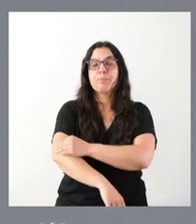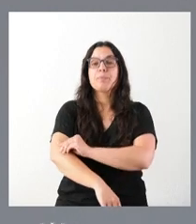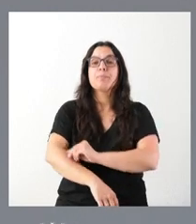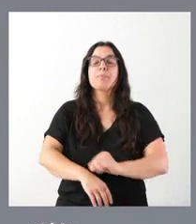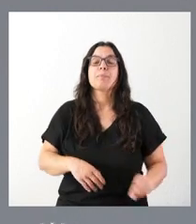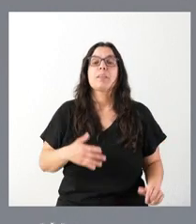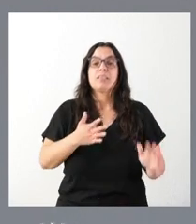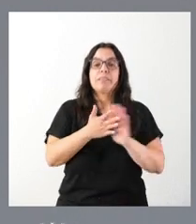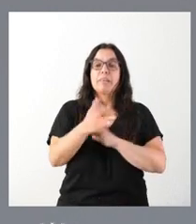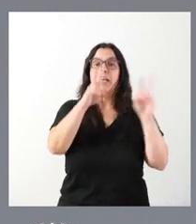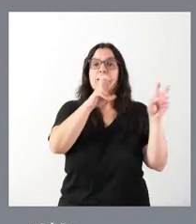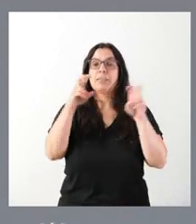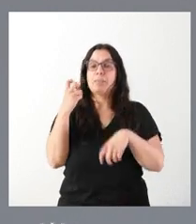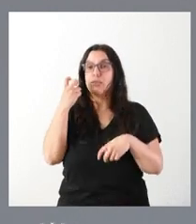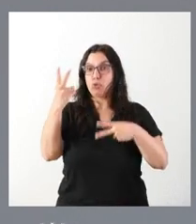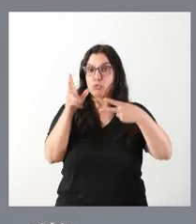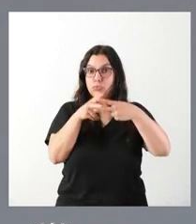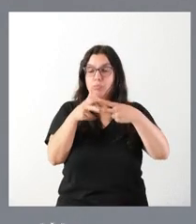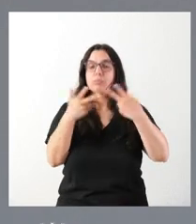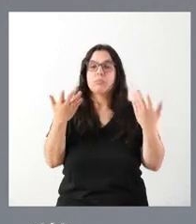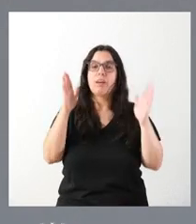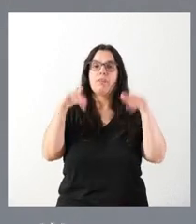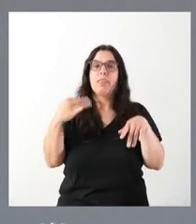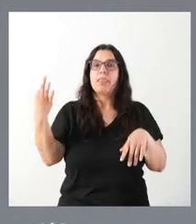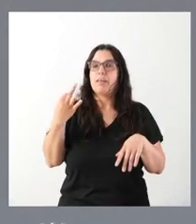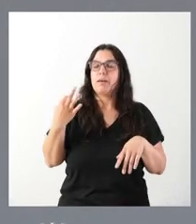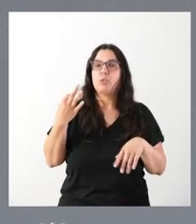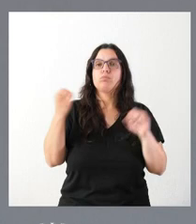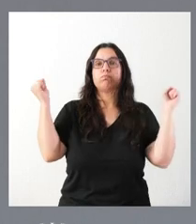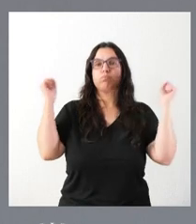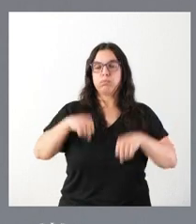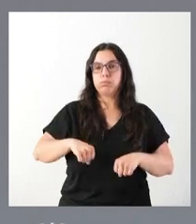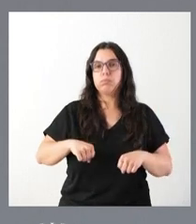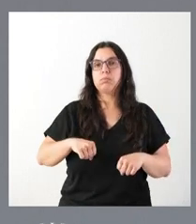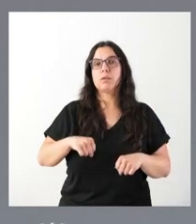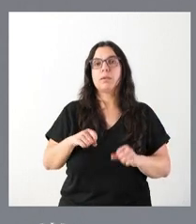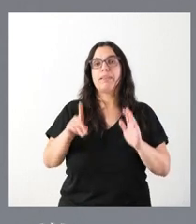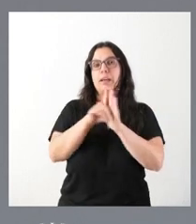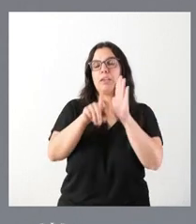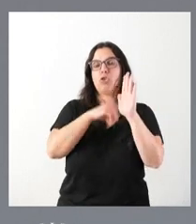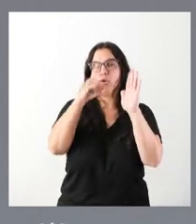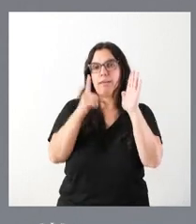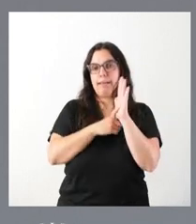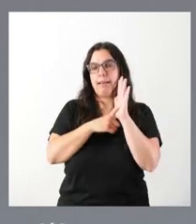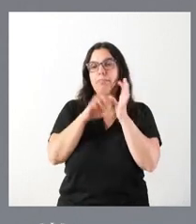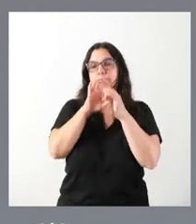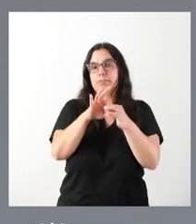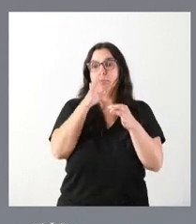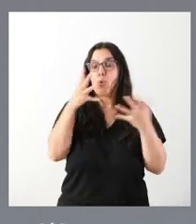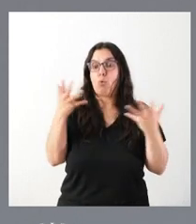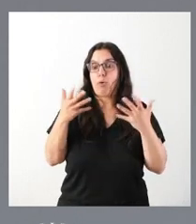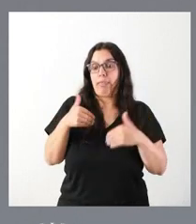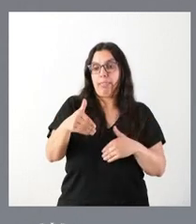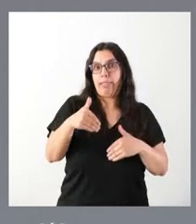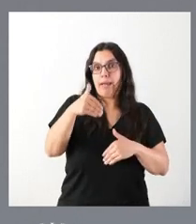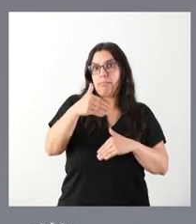dos los temas que nos obligan a tomar la determinación de aprobar el correspondiente decreto ley dada la urgente